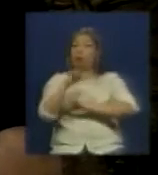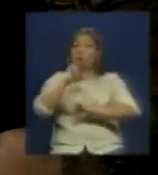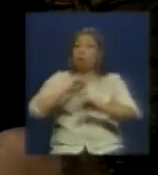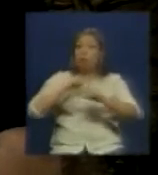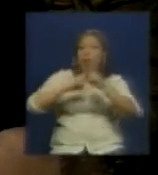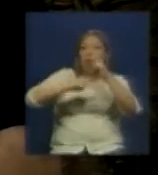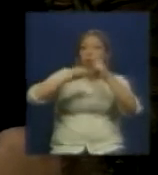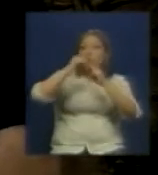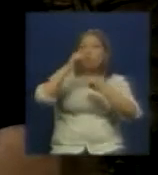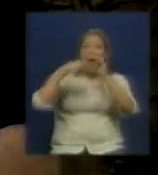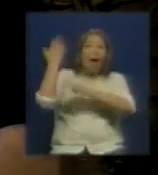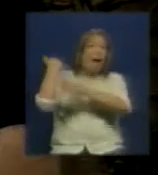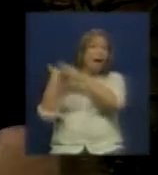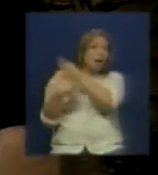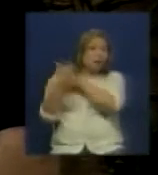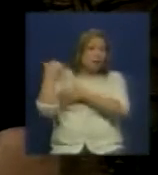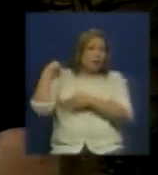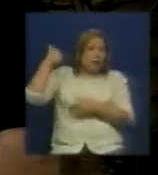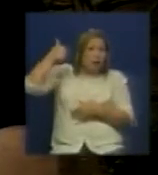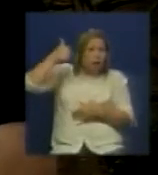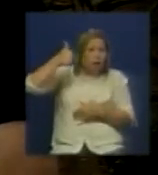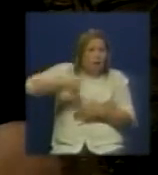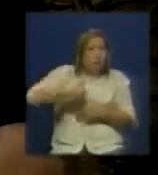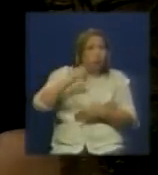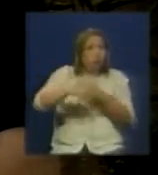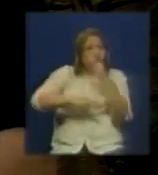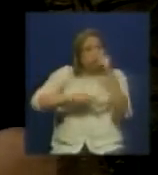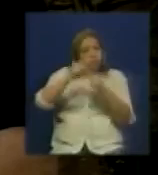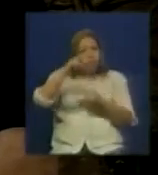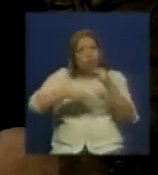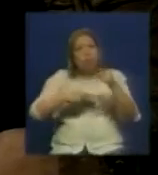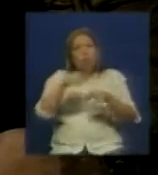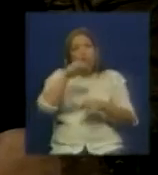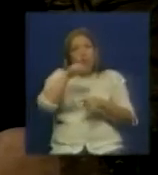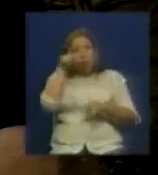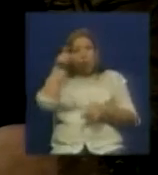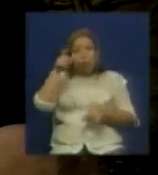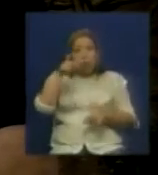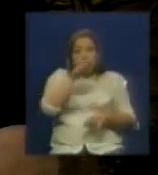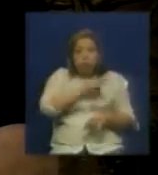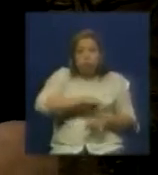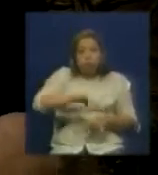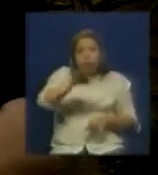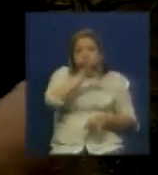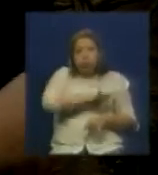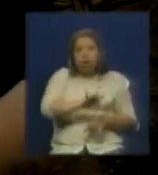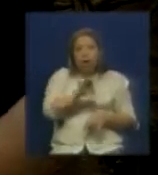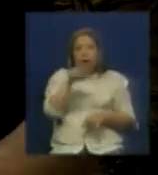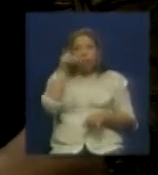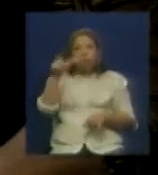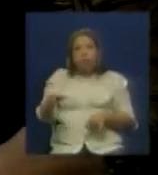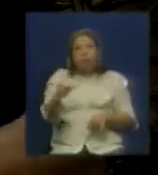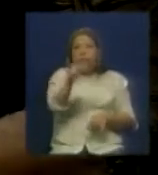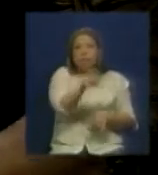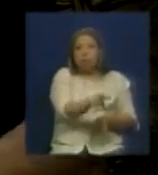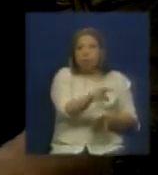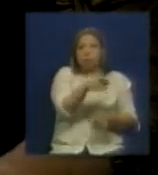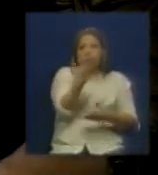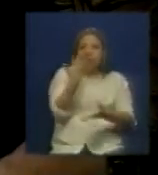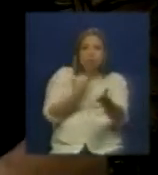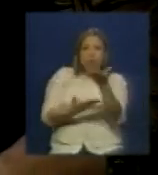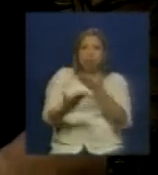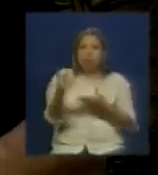construir una sociedad distinta que es la sociedad socialista. No existen compañeros tigres vegetarianos usted no puede venir a